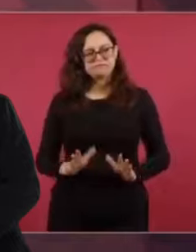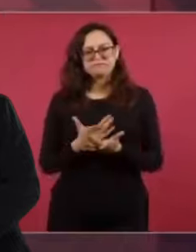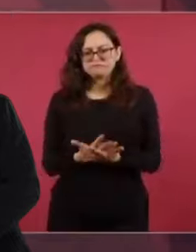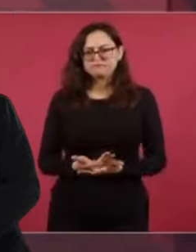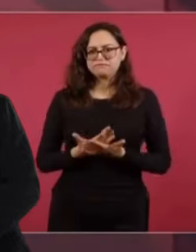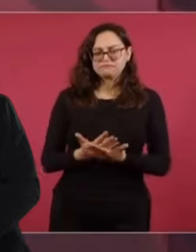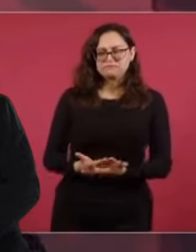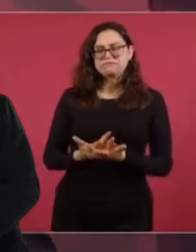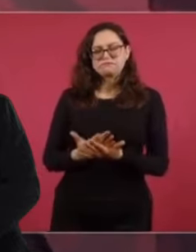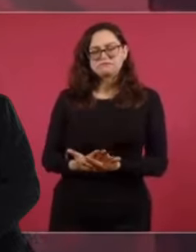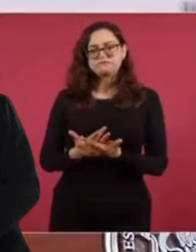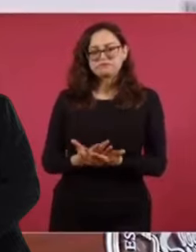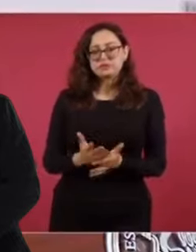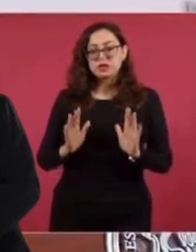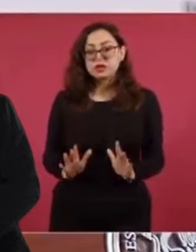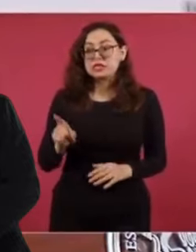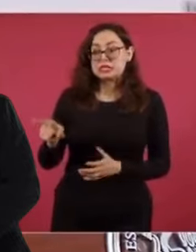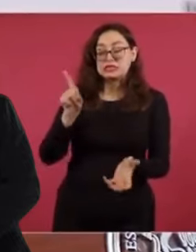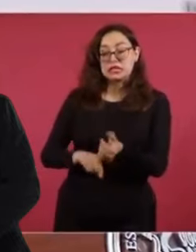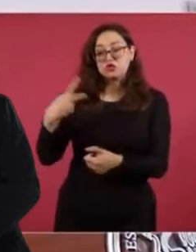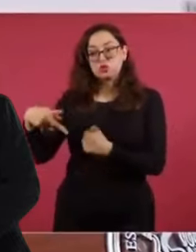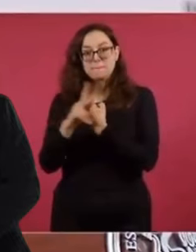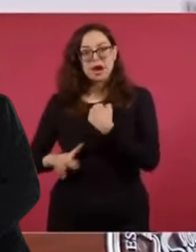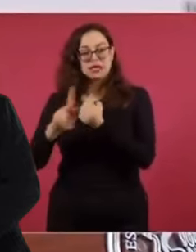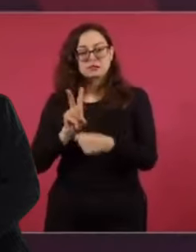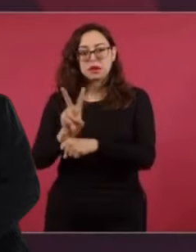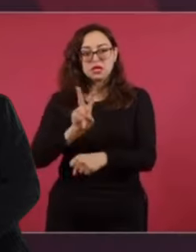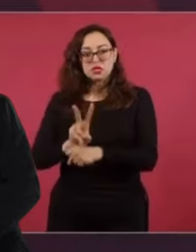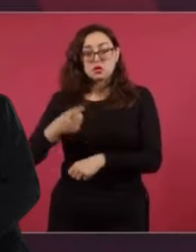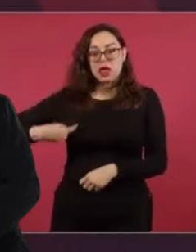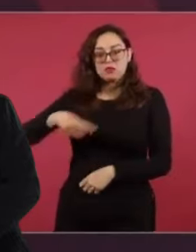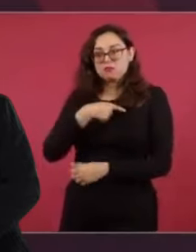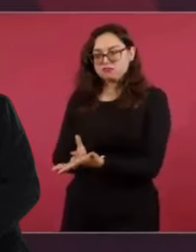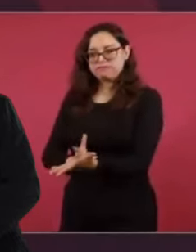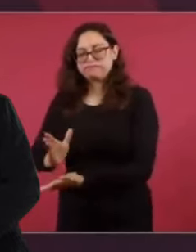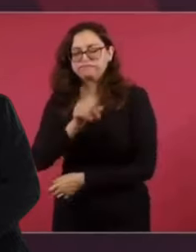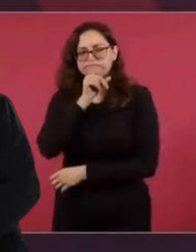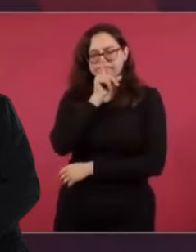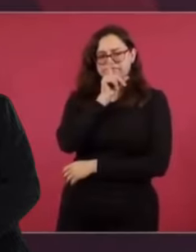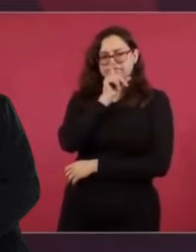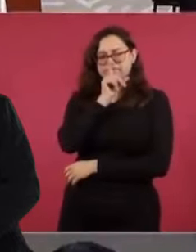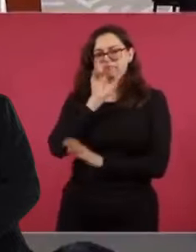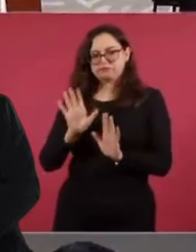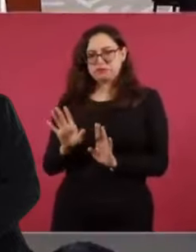no meternos en un asunto que corresponde fundamentalmente a los venezolanos.